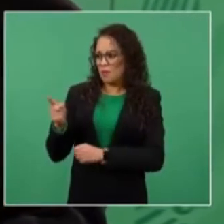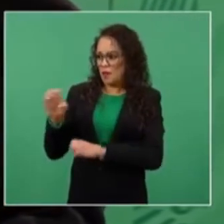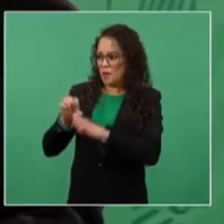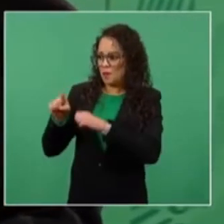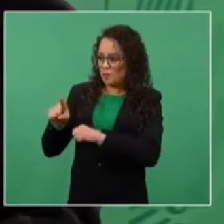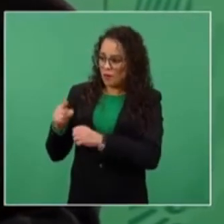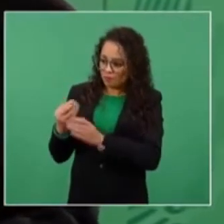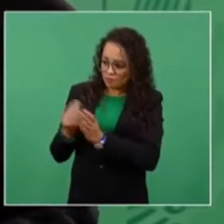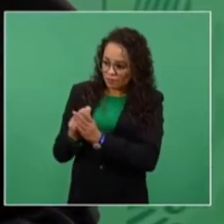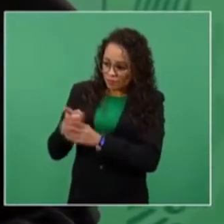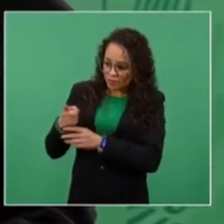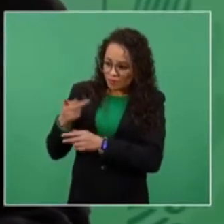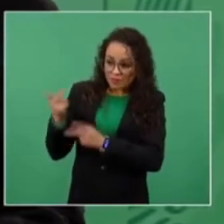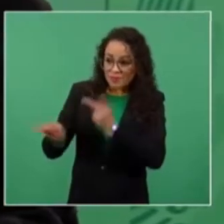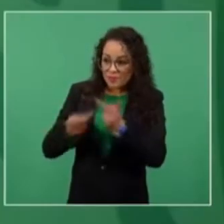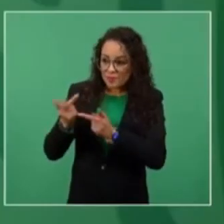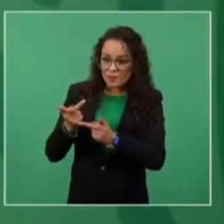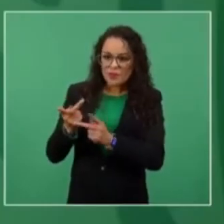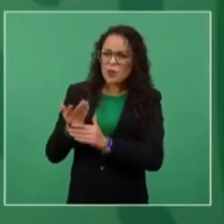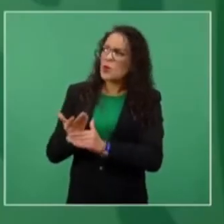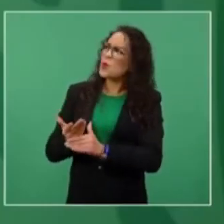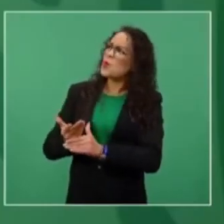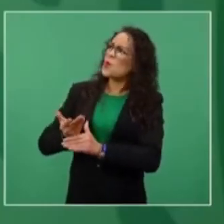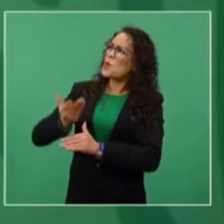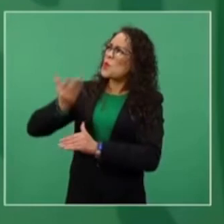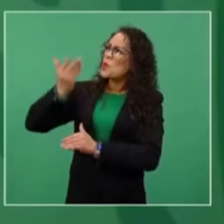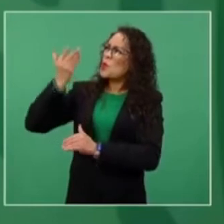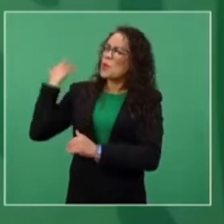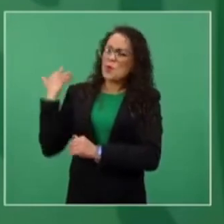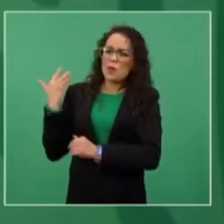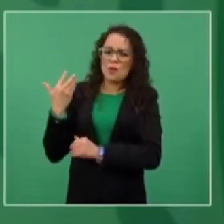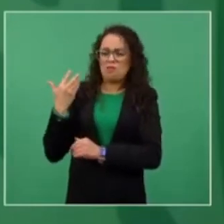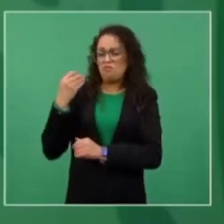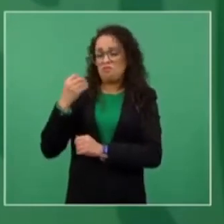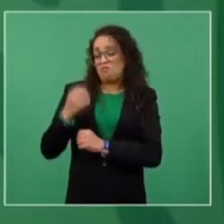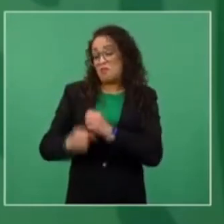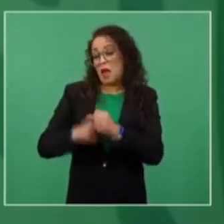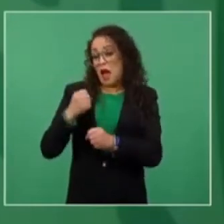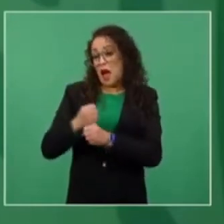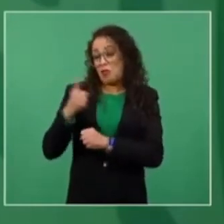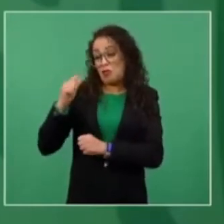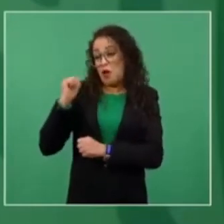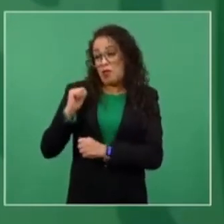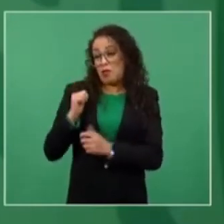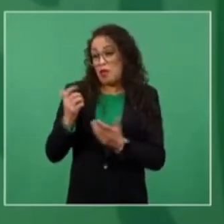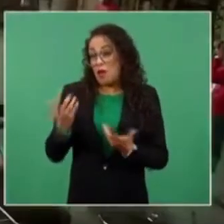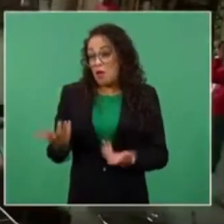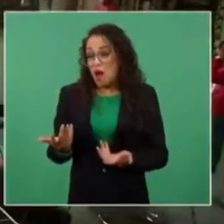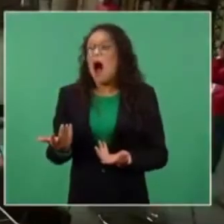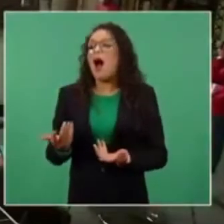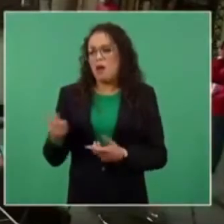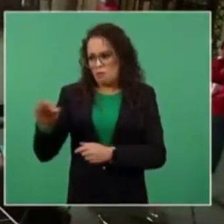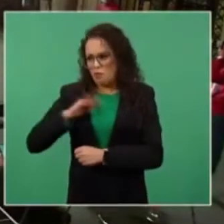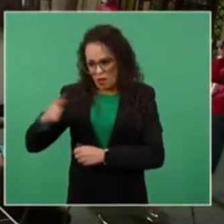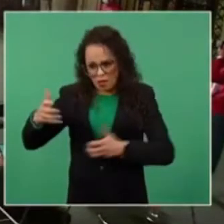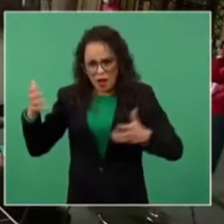y credibilidad 10 y hacemos una cooperación